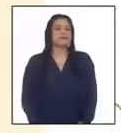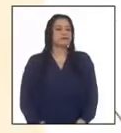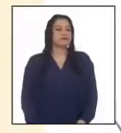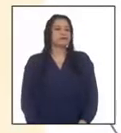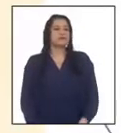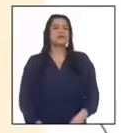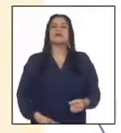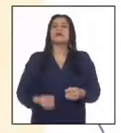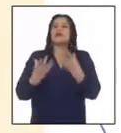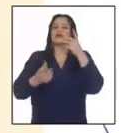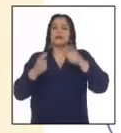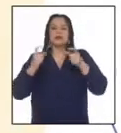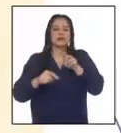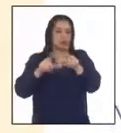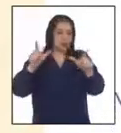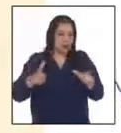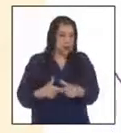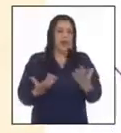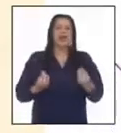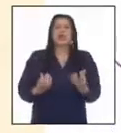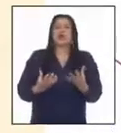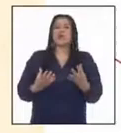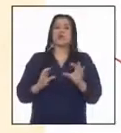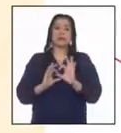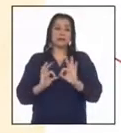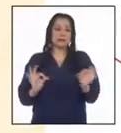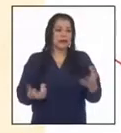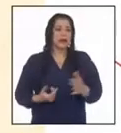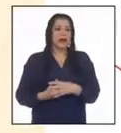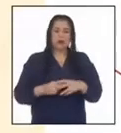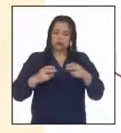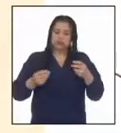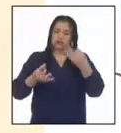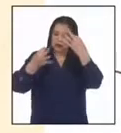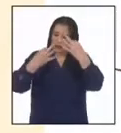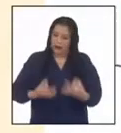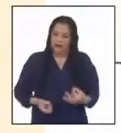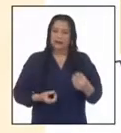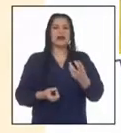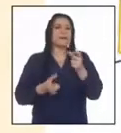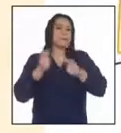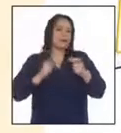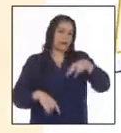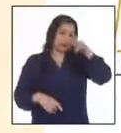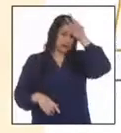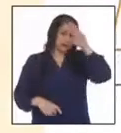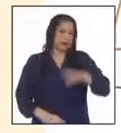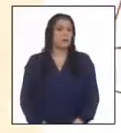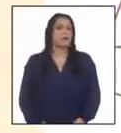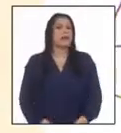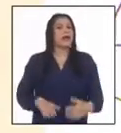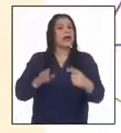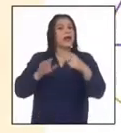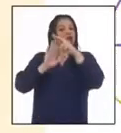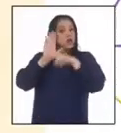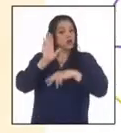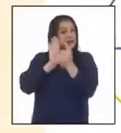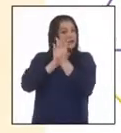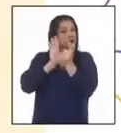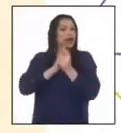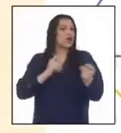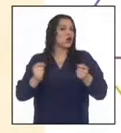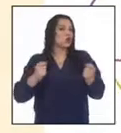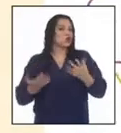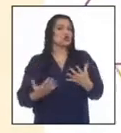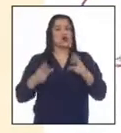Demografía y estadística sanitaria. Estudio estadístico de la población del Perú. Legislación y administración